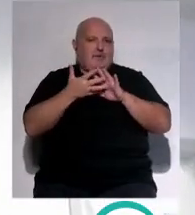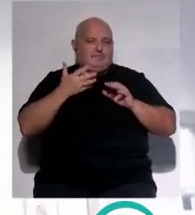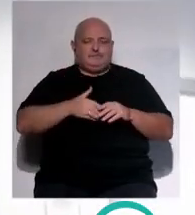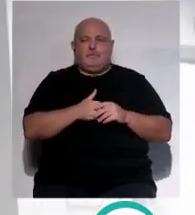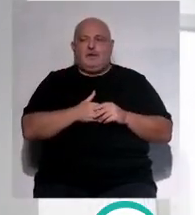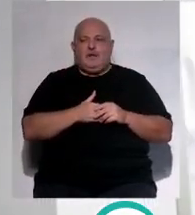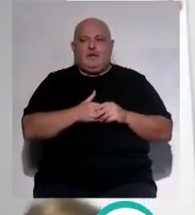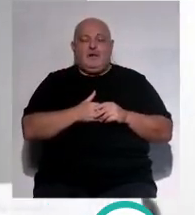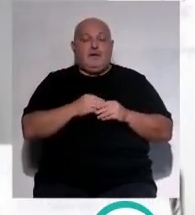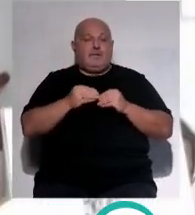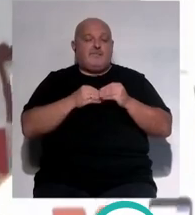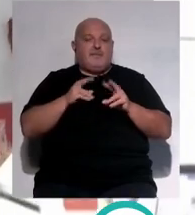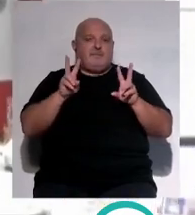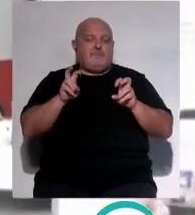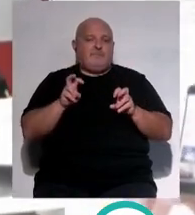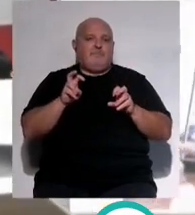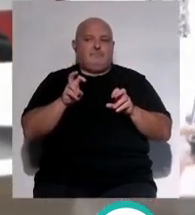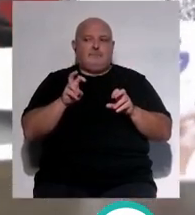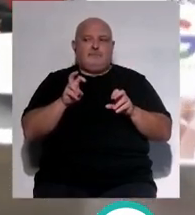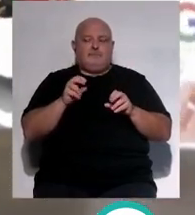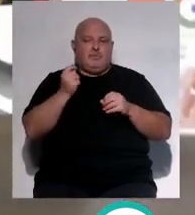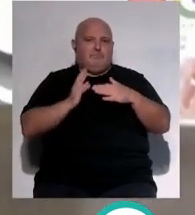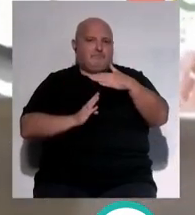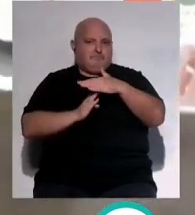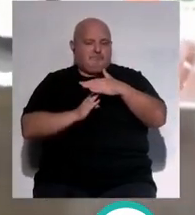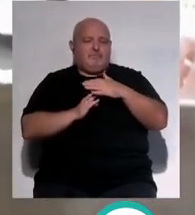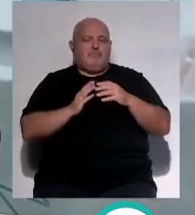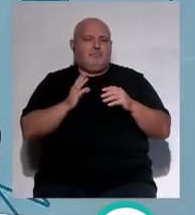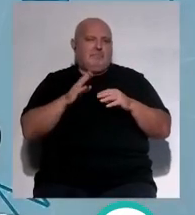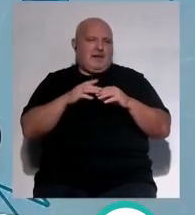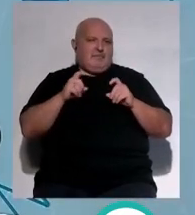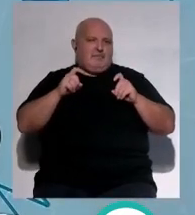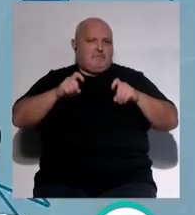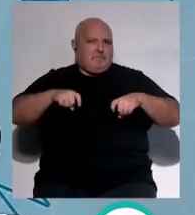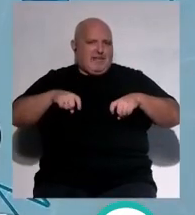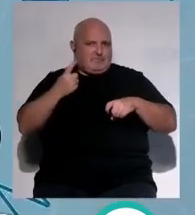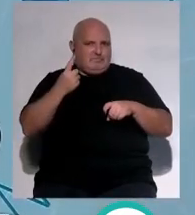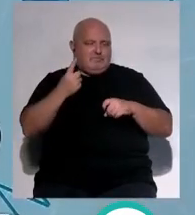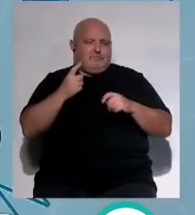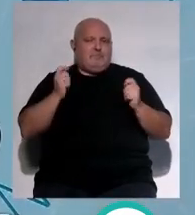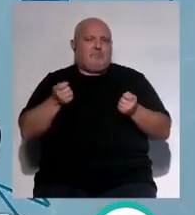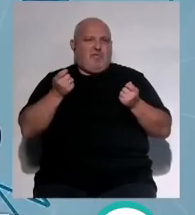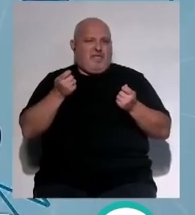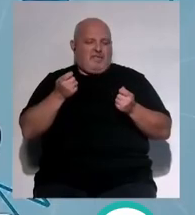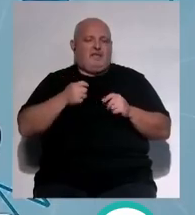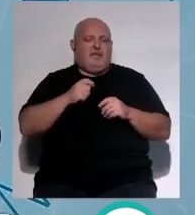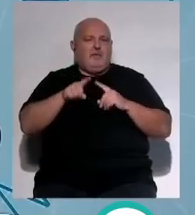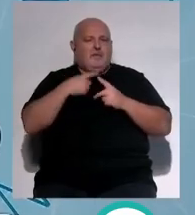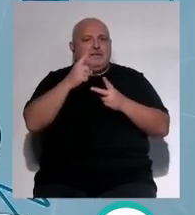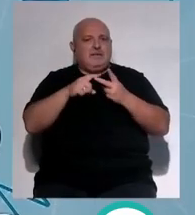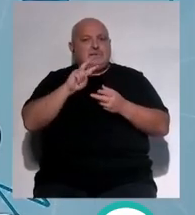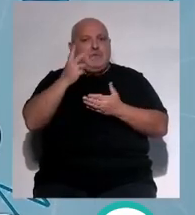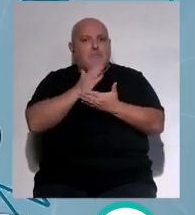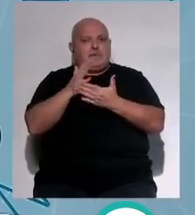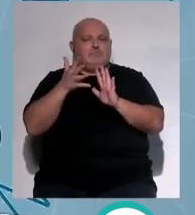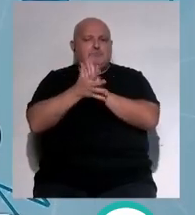Me vas a permitir Antonio que paremos un momentito es necesario que hagamos una pausa para unos consejos publicitarios pero vamos a